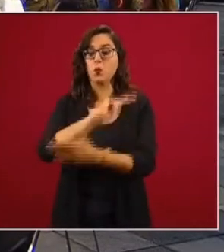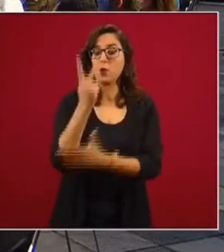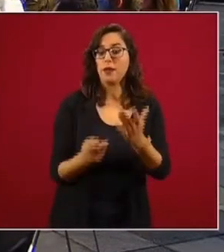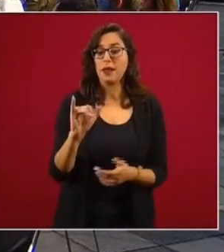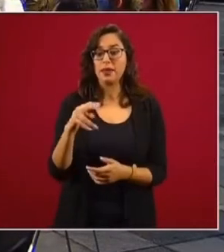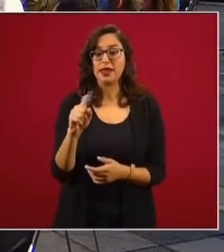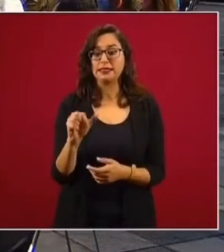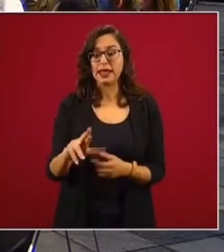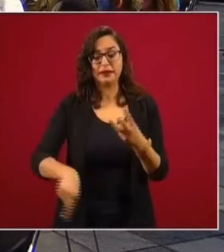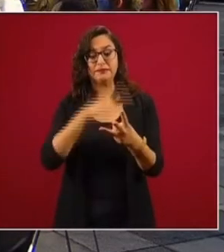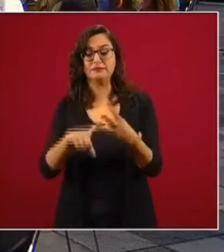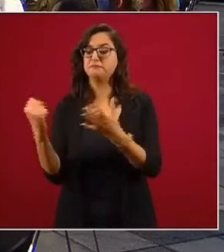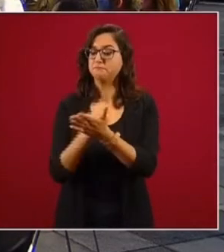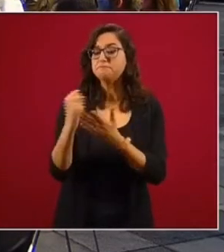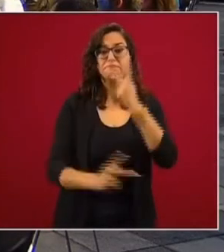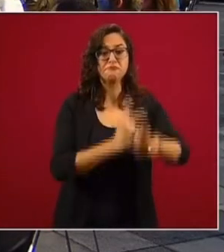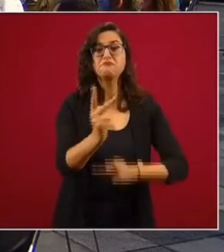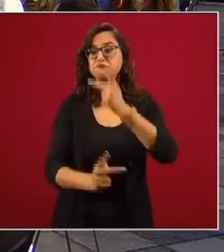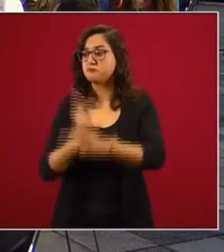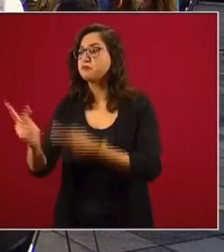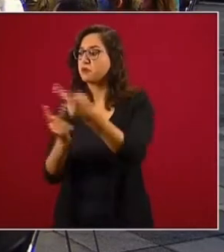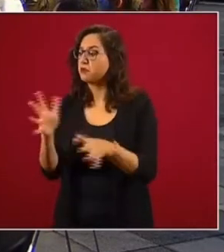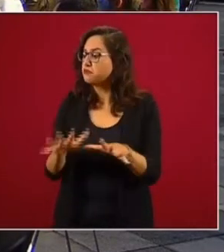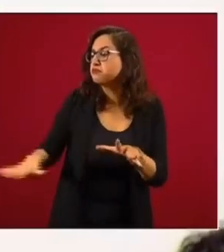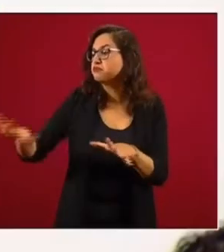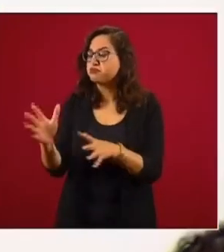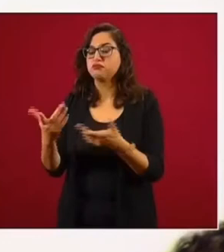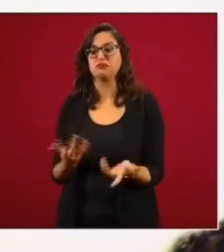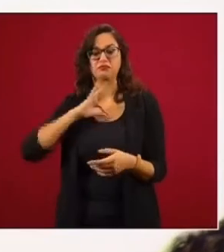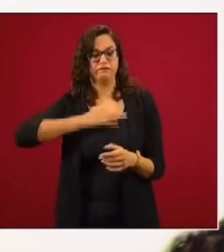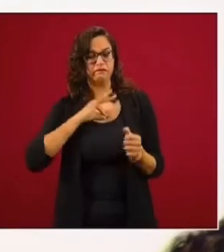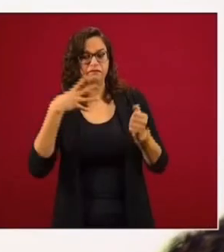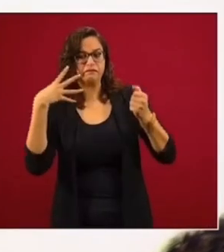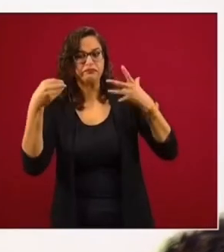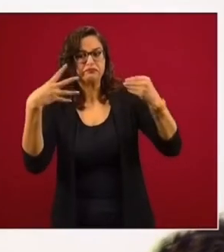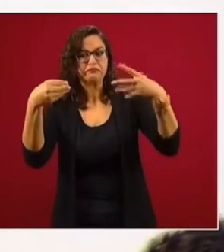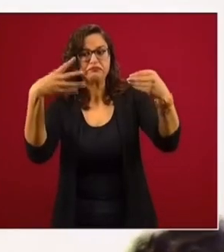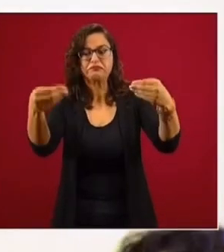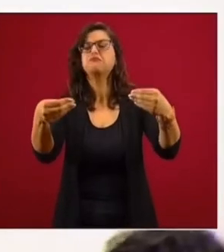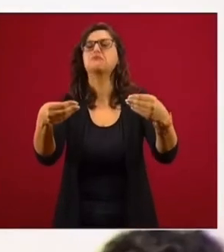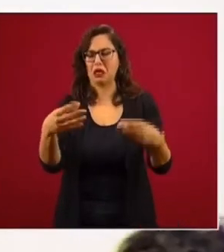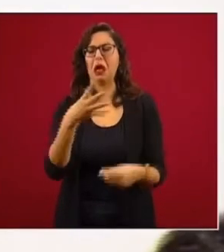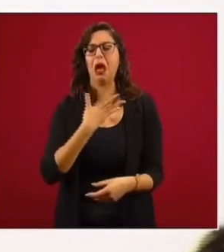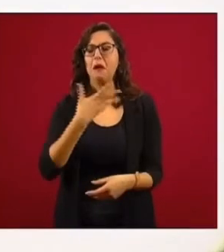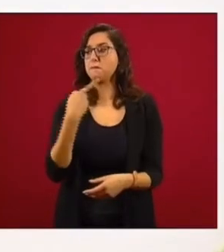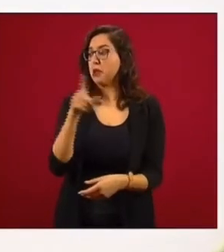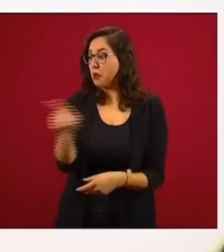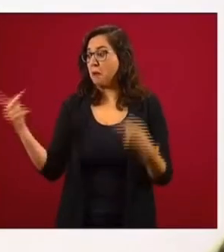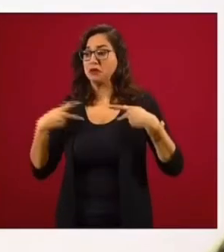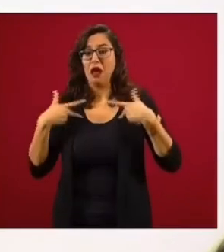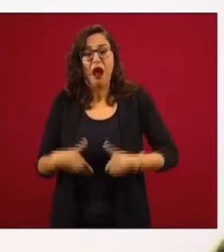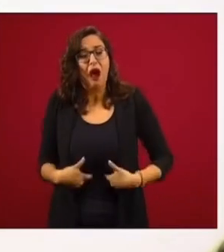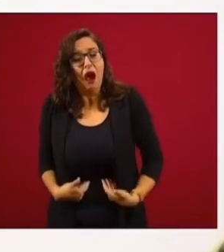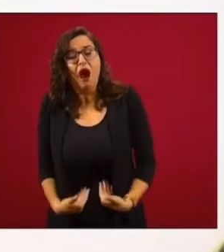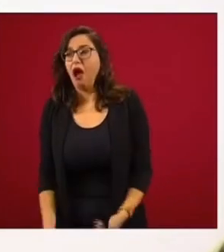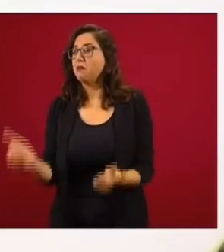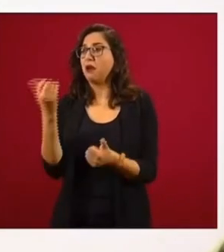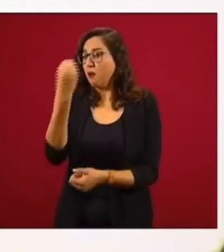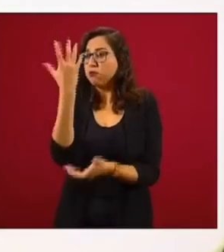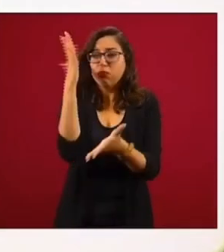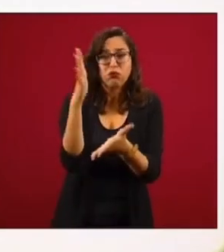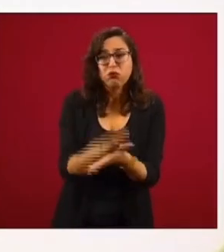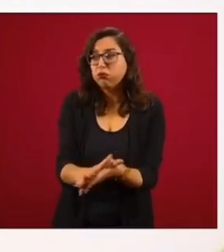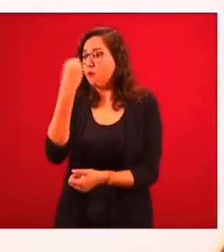y los créditos que estamos otorgando a los de abajo. La pandemia no ha desembocado en hambruna ni en escasez de alimentos,